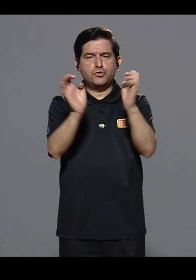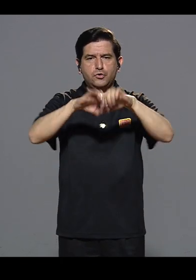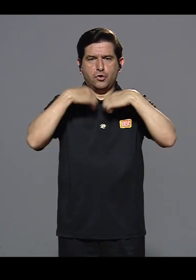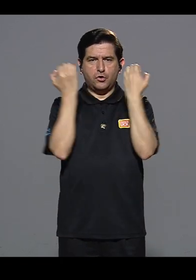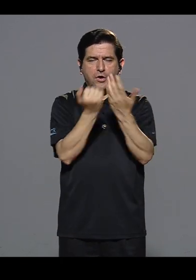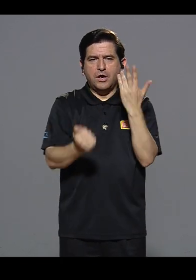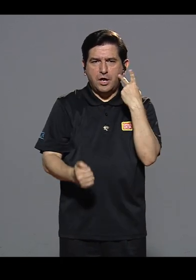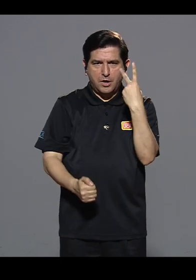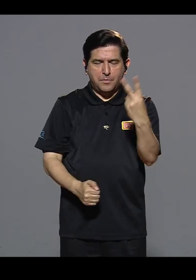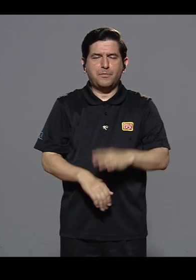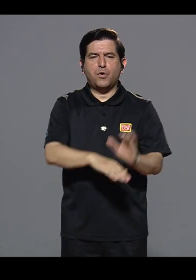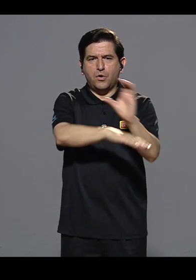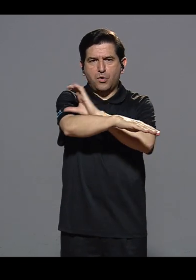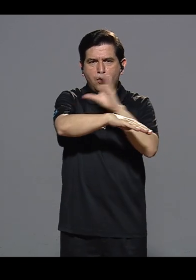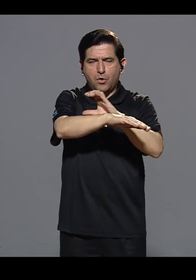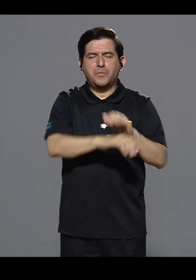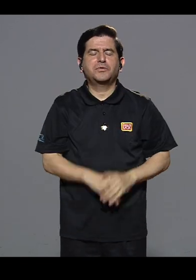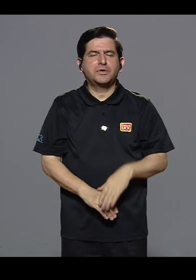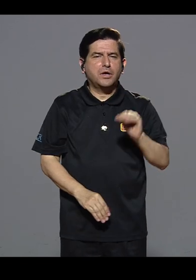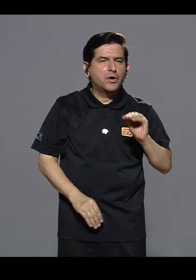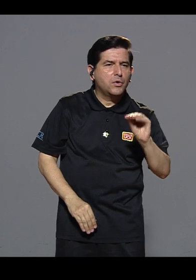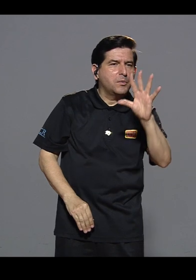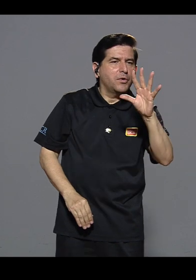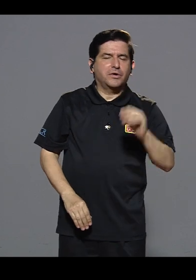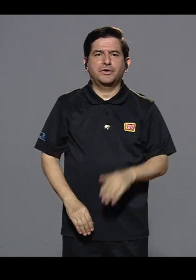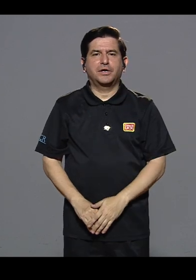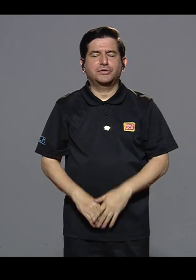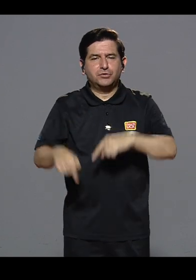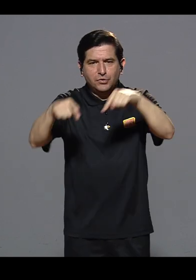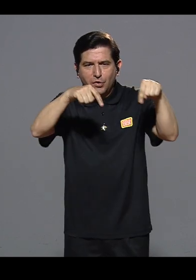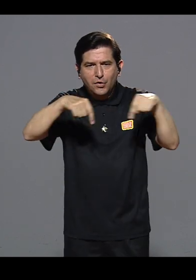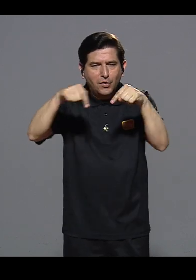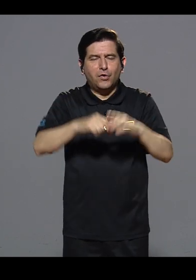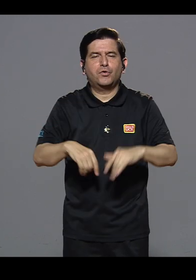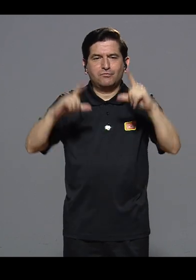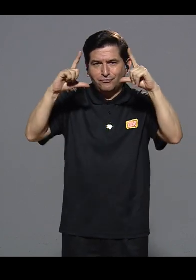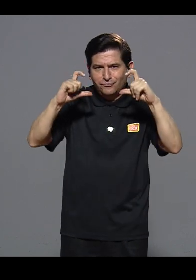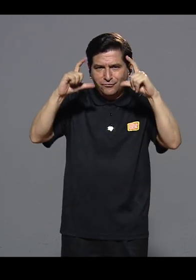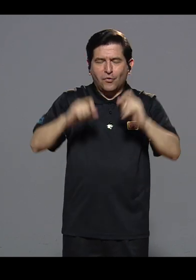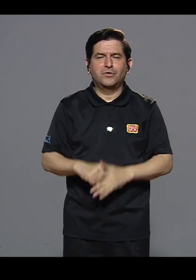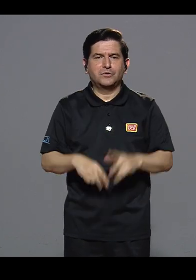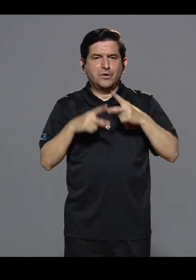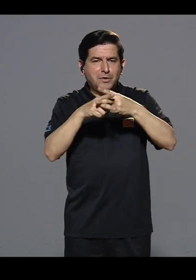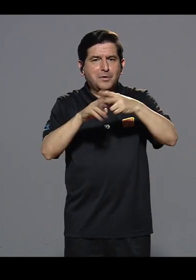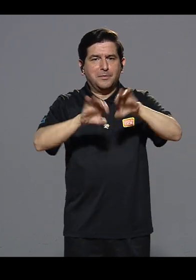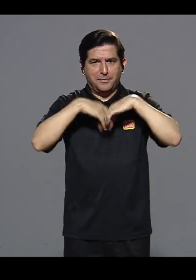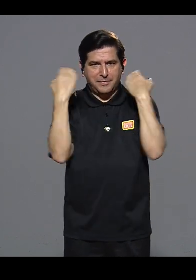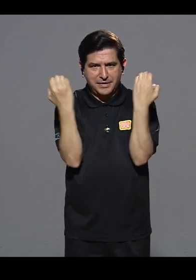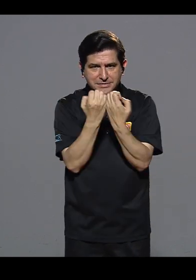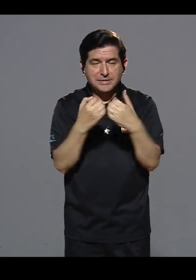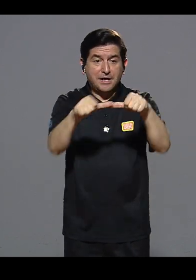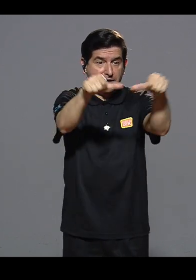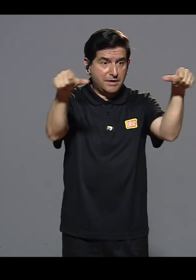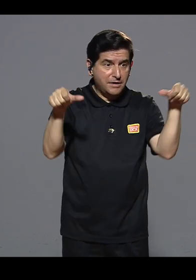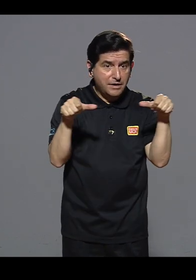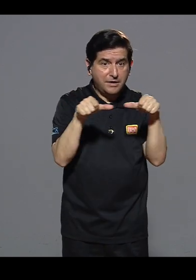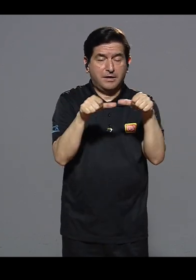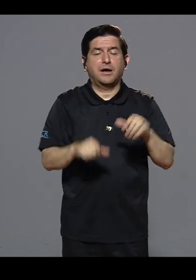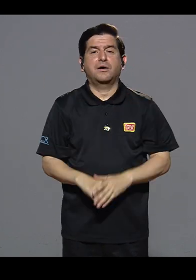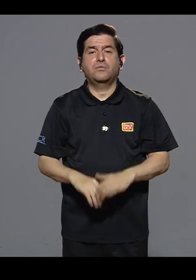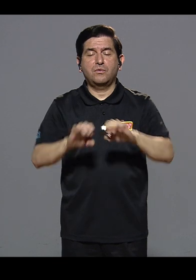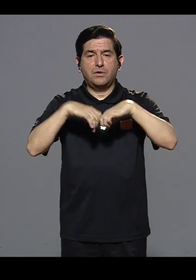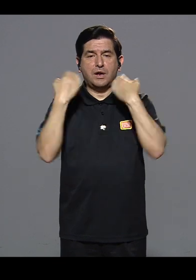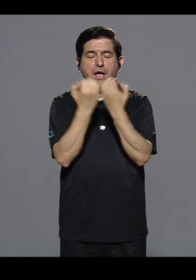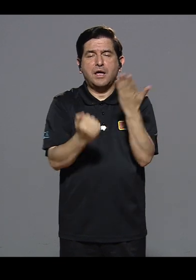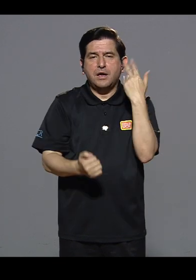Él se encarga de todo lo que son los equipos audiovisuales. Computadoras, multimedia, grabadoras, sacar fotos, préstamo de equipos.